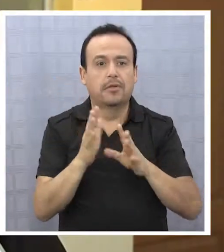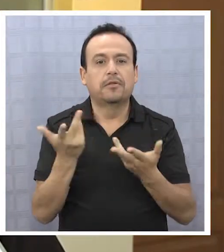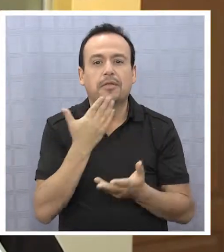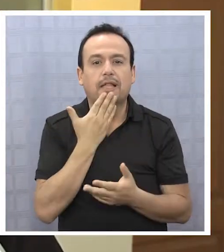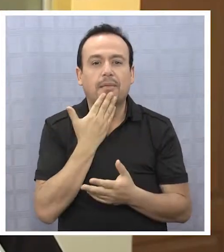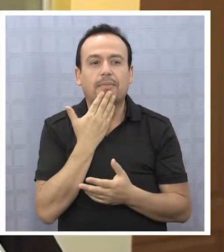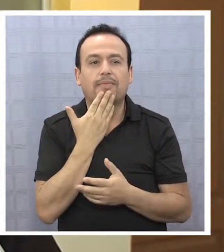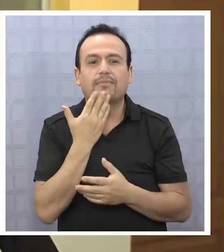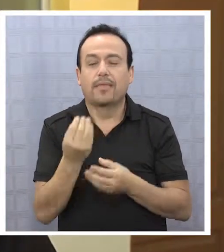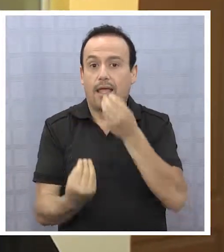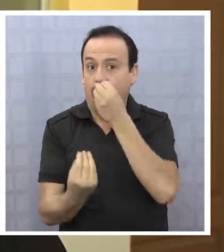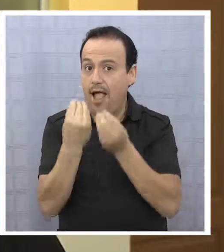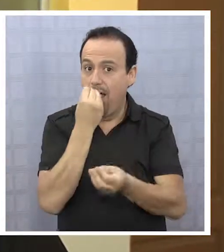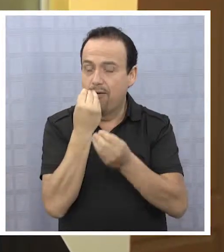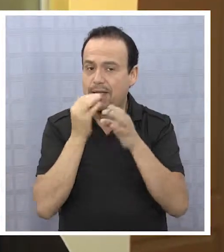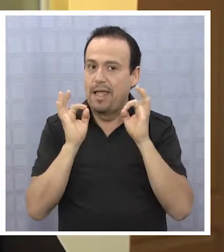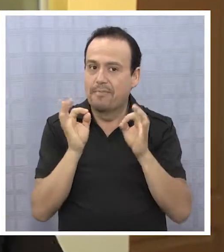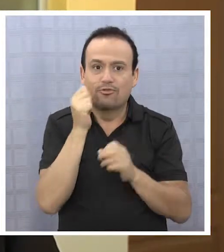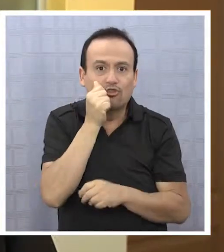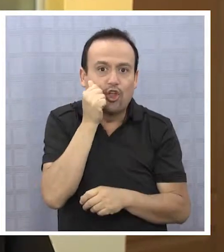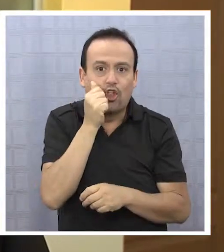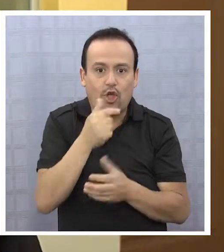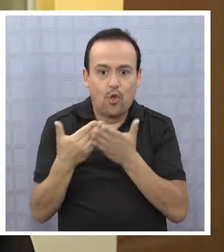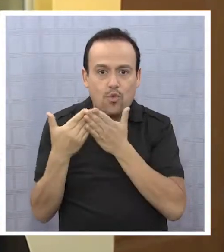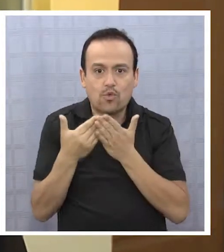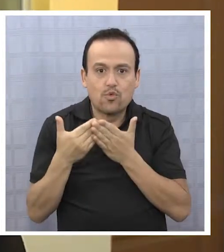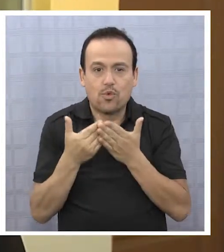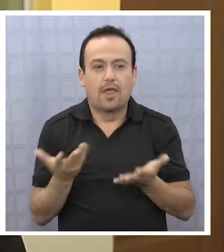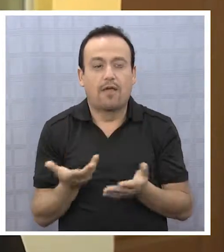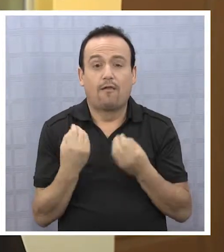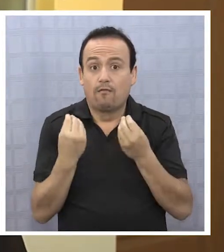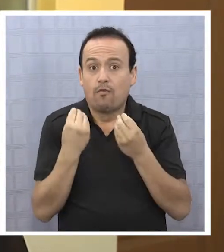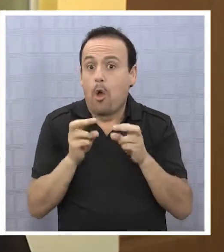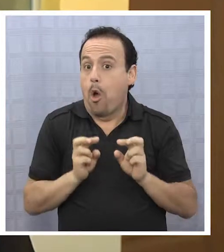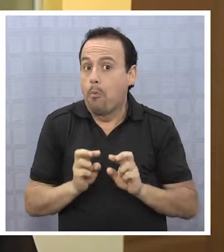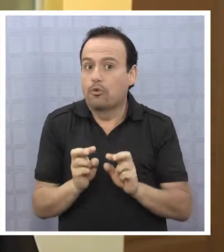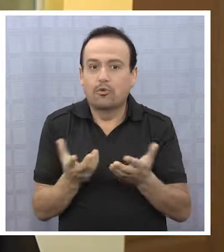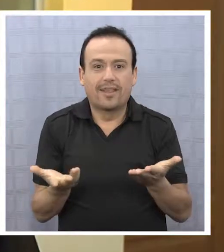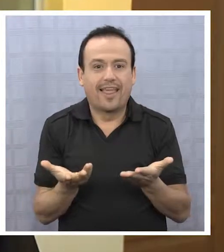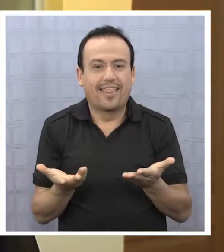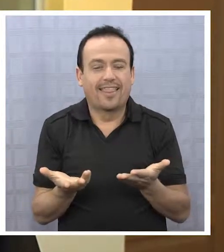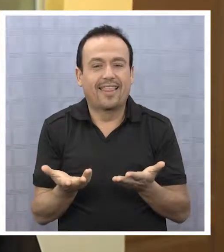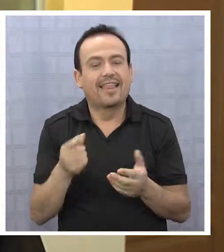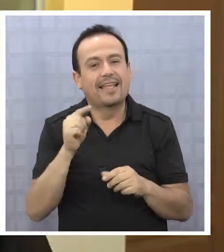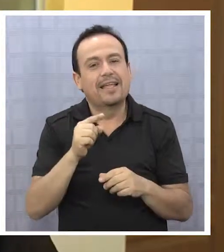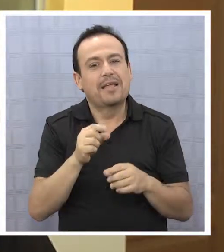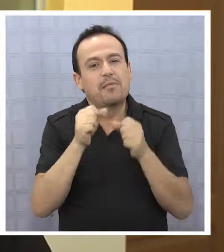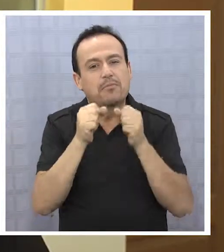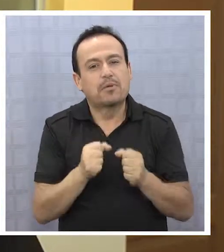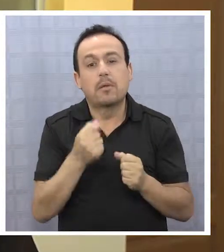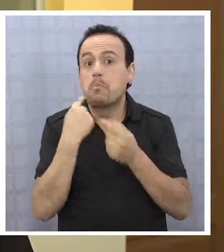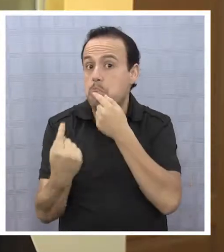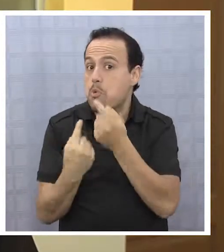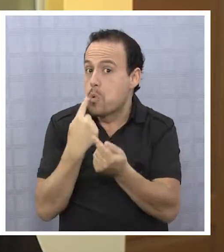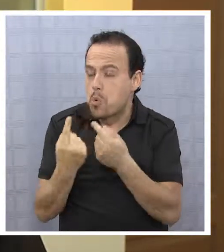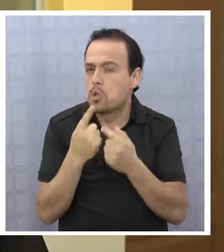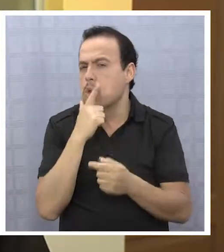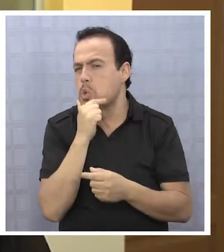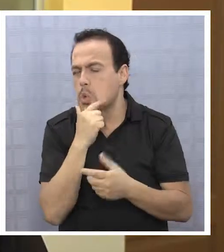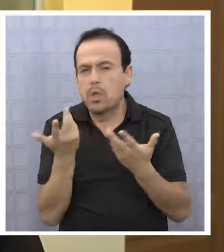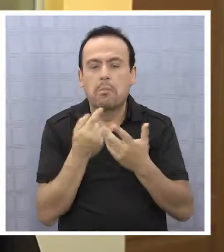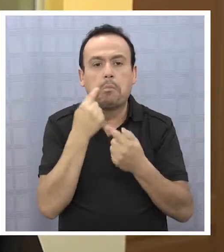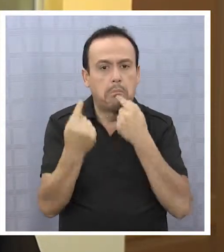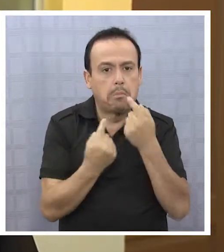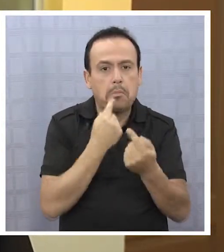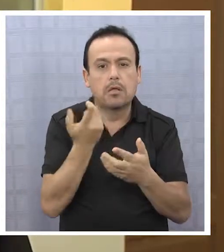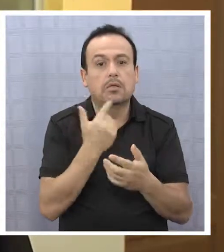la alimentación que todos los días nuestros estudiantes consumen. Así que va a ser una oportunidad de poder hacer consultas también y darse